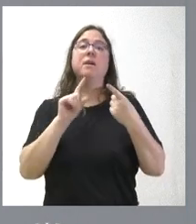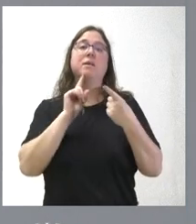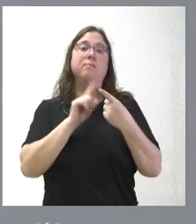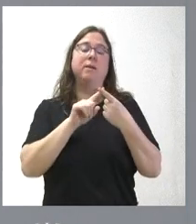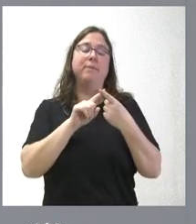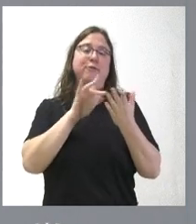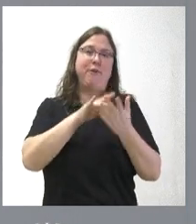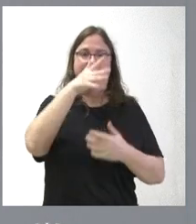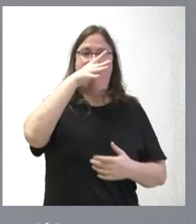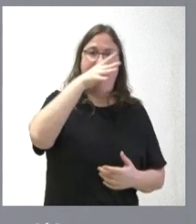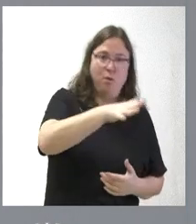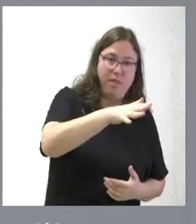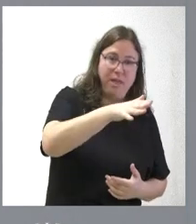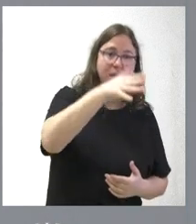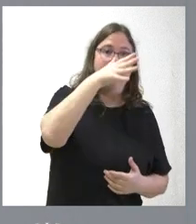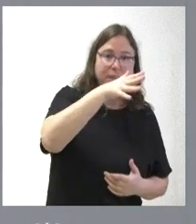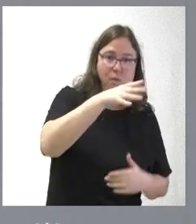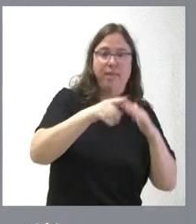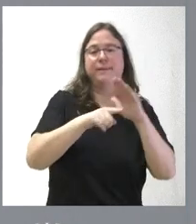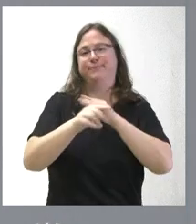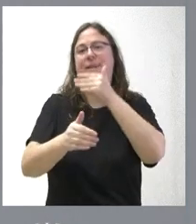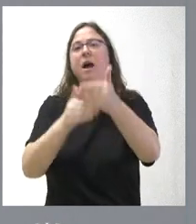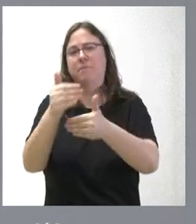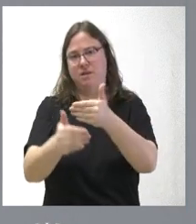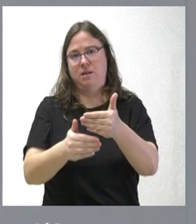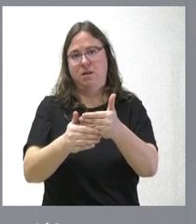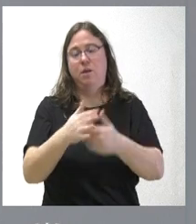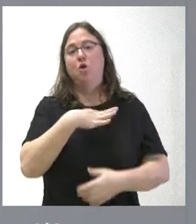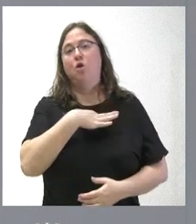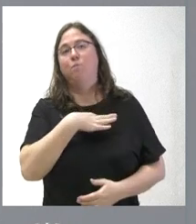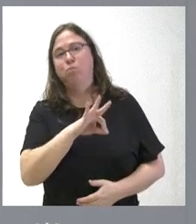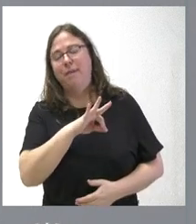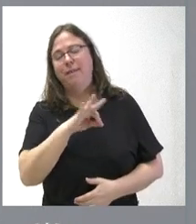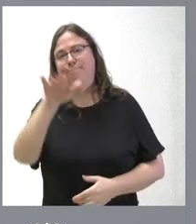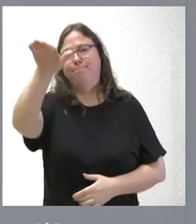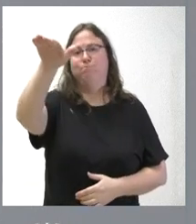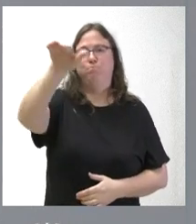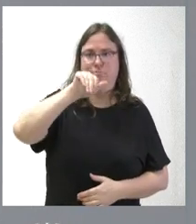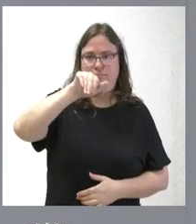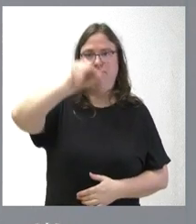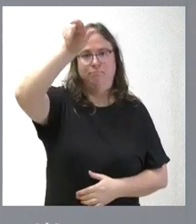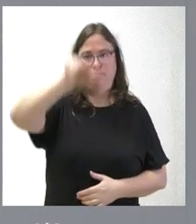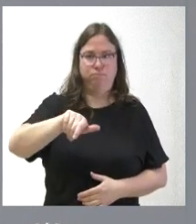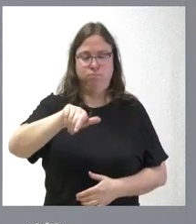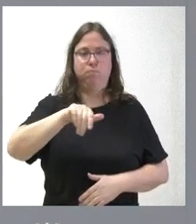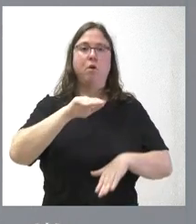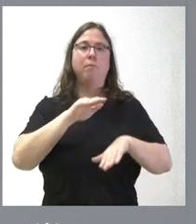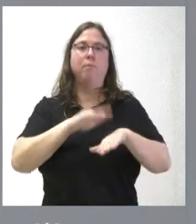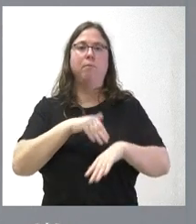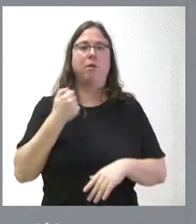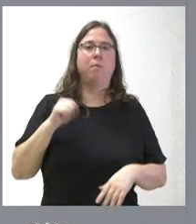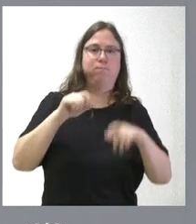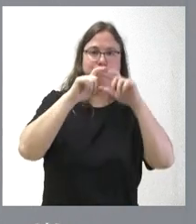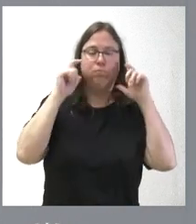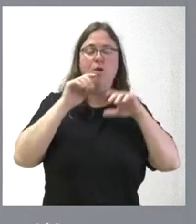una denuncia. La denuncia exige un trámite de posible audiencia de la persona que está afectada,